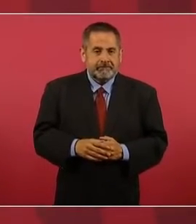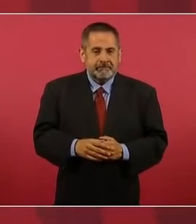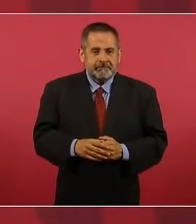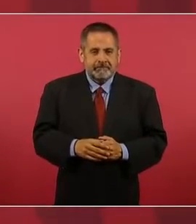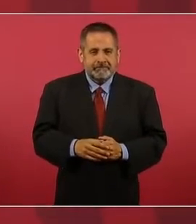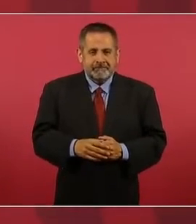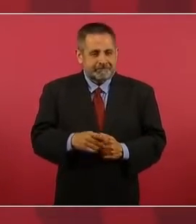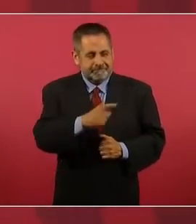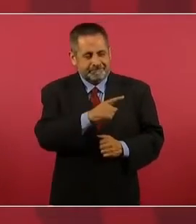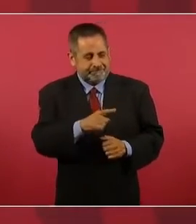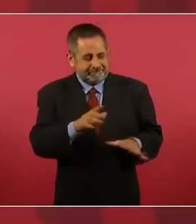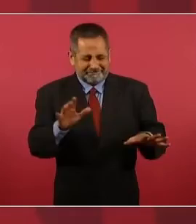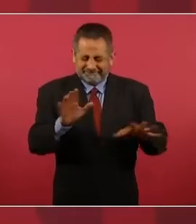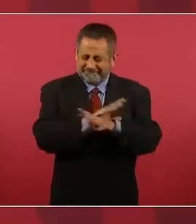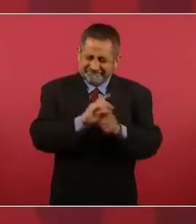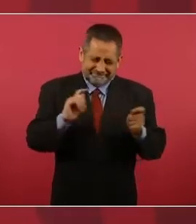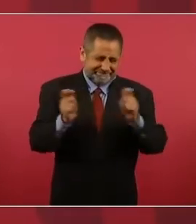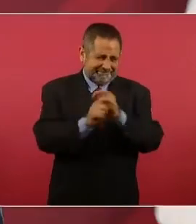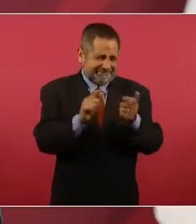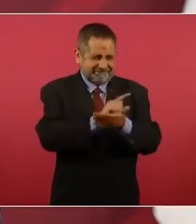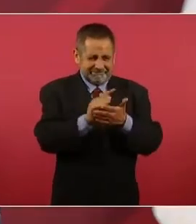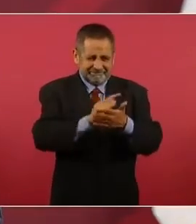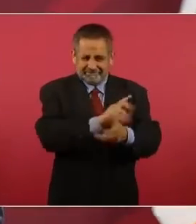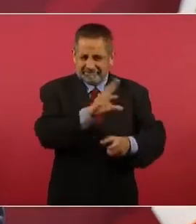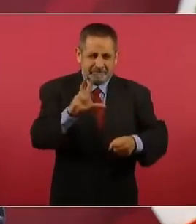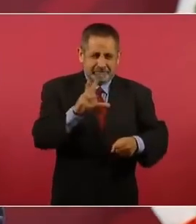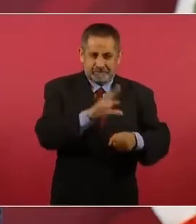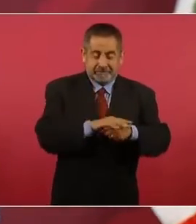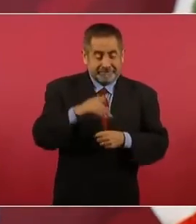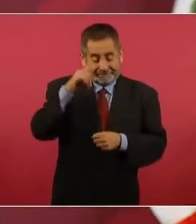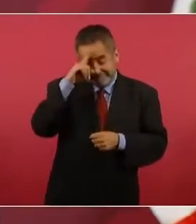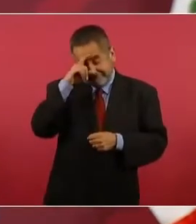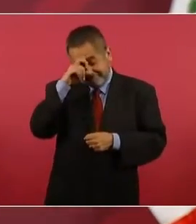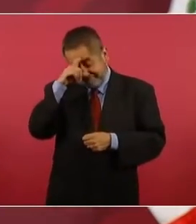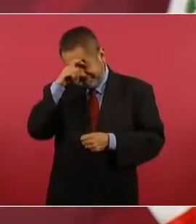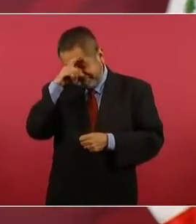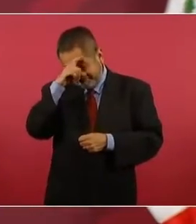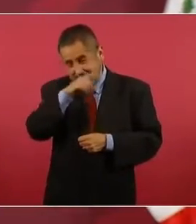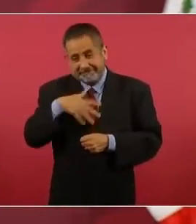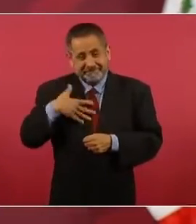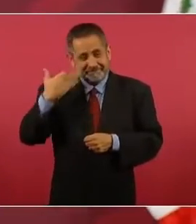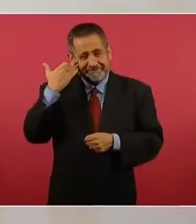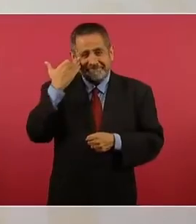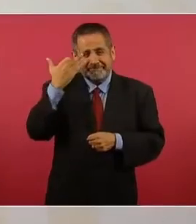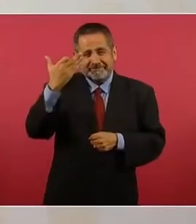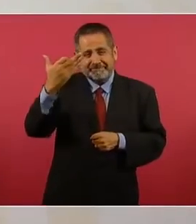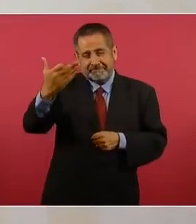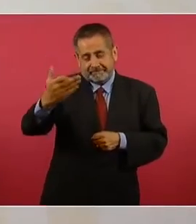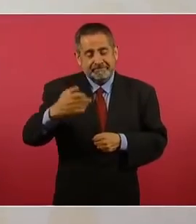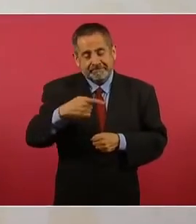no vamos a poder, va a estar muy difícil, va a llevar tiempo.